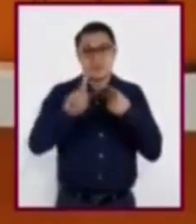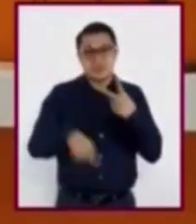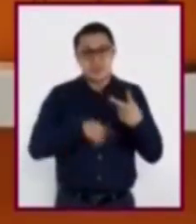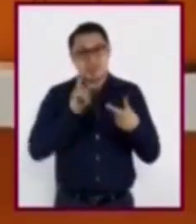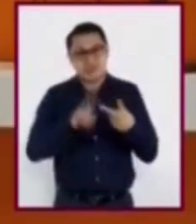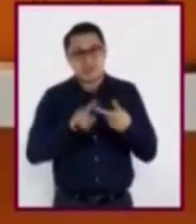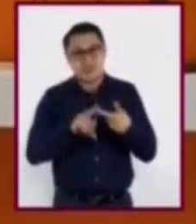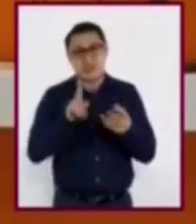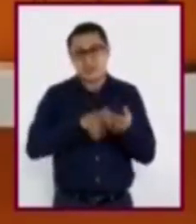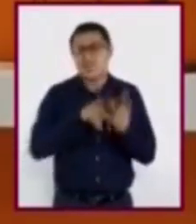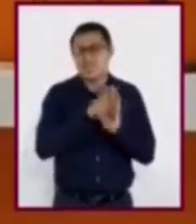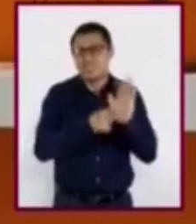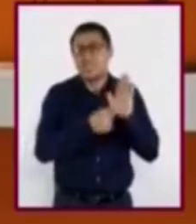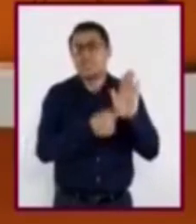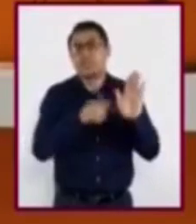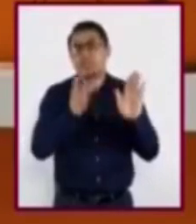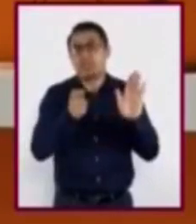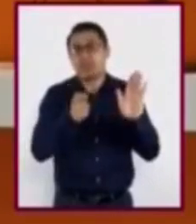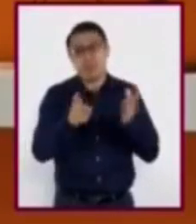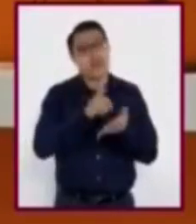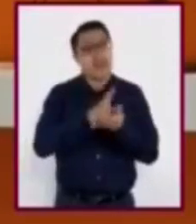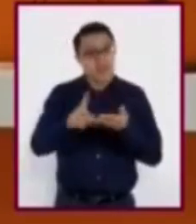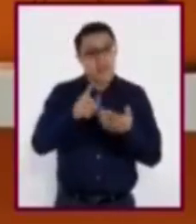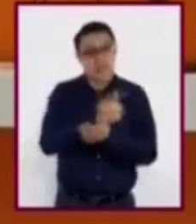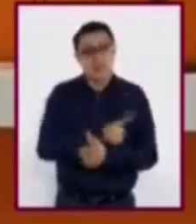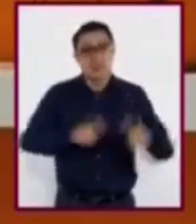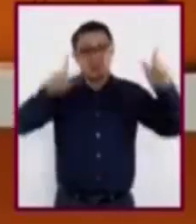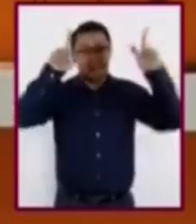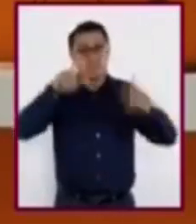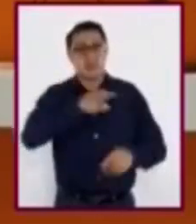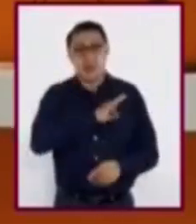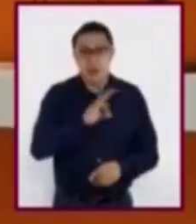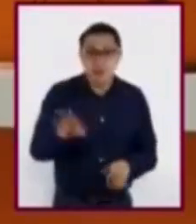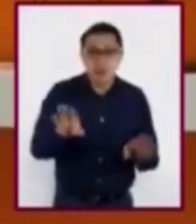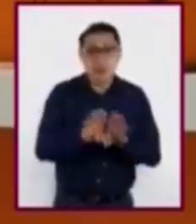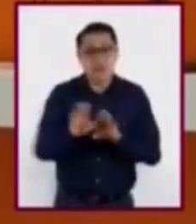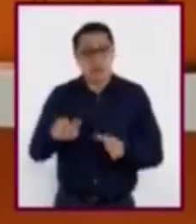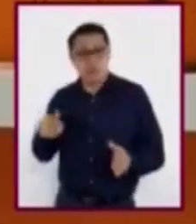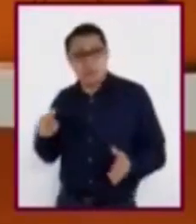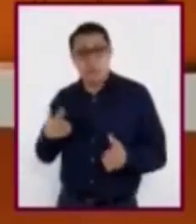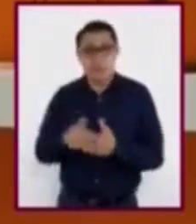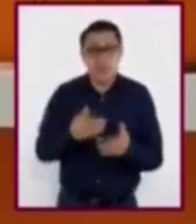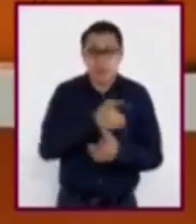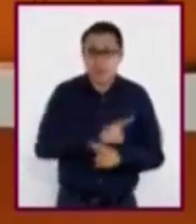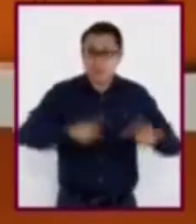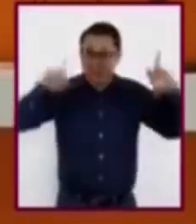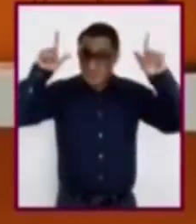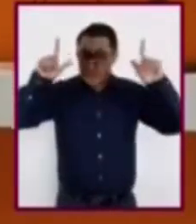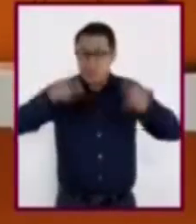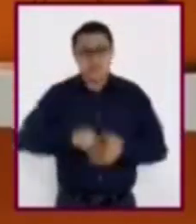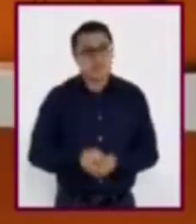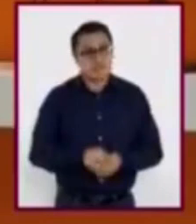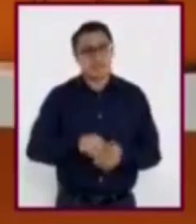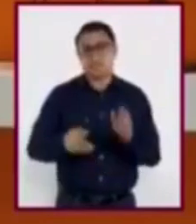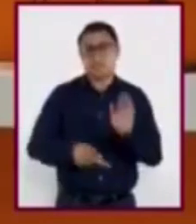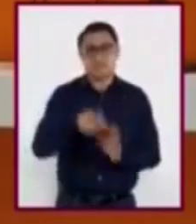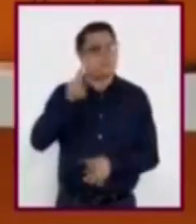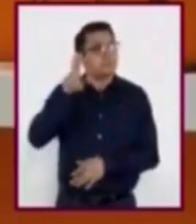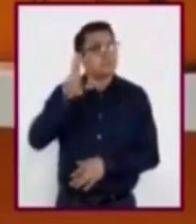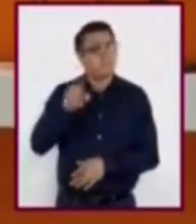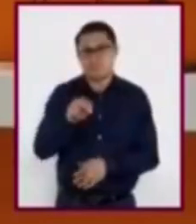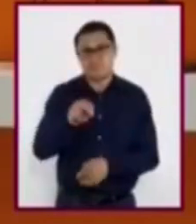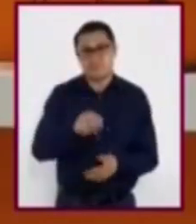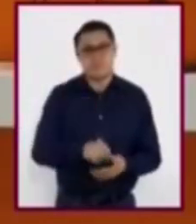retrata el video es si el derecho a la libertad se puede ejercer sin límites. Y de nuevo, la respuesta es no.